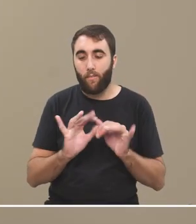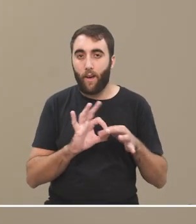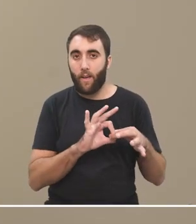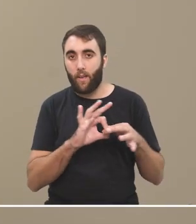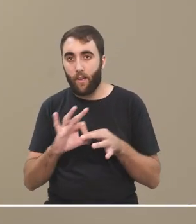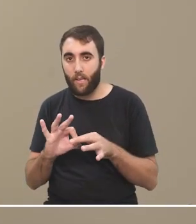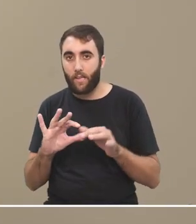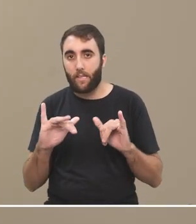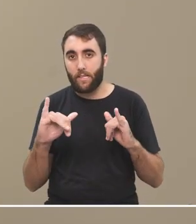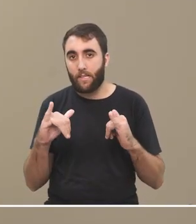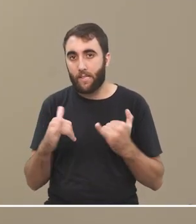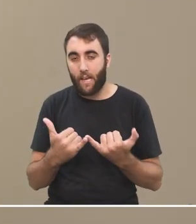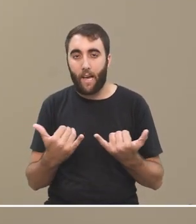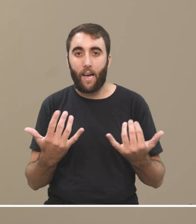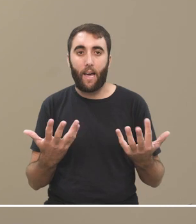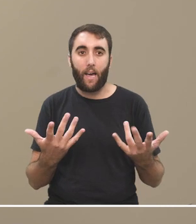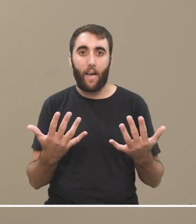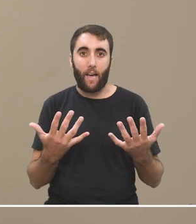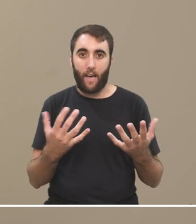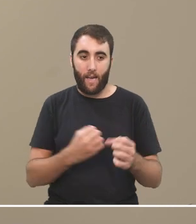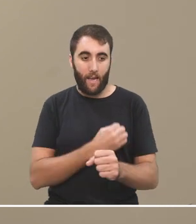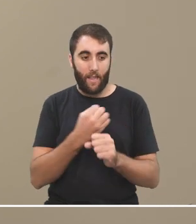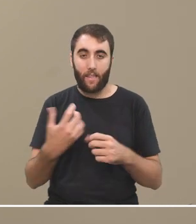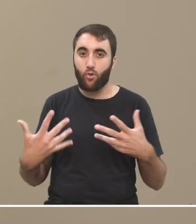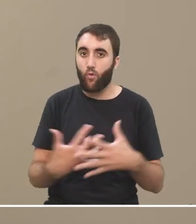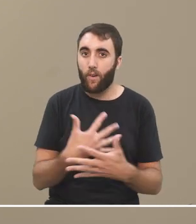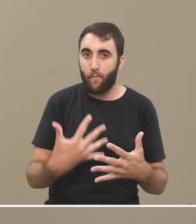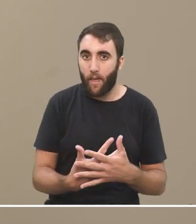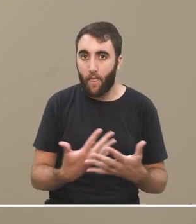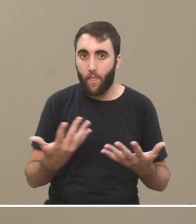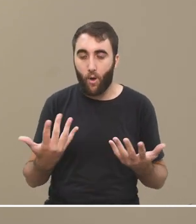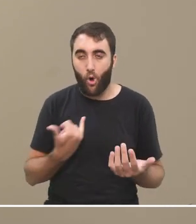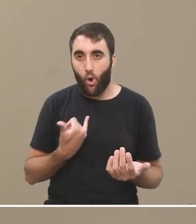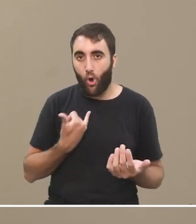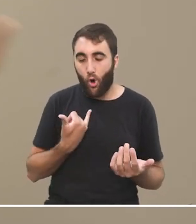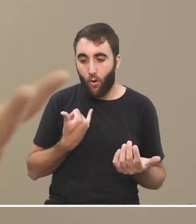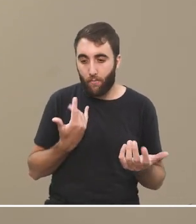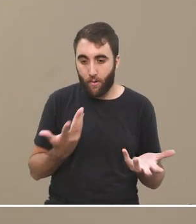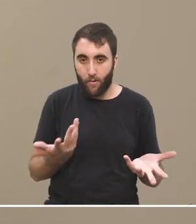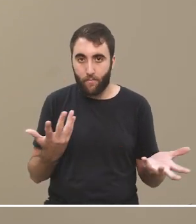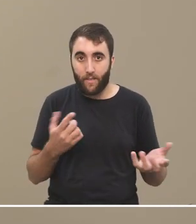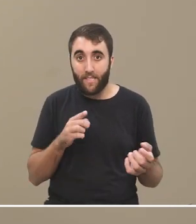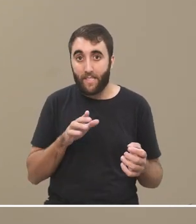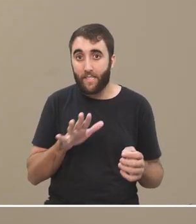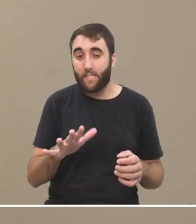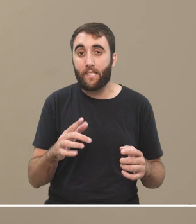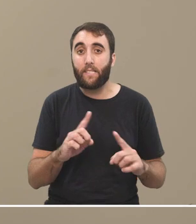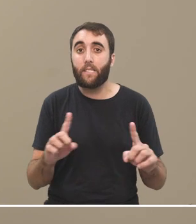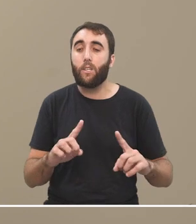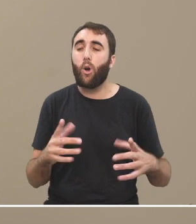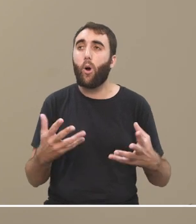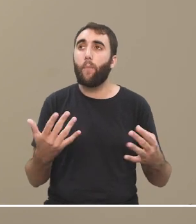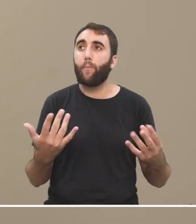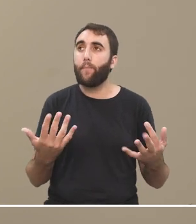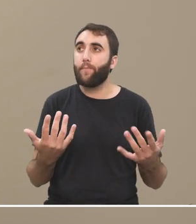dispersión que eso implica y también los sufrimientos que conllevan porque si no nos si